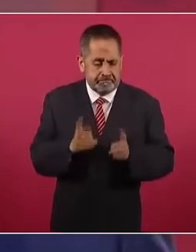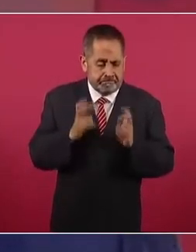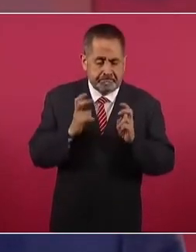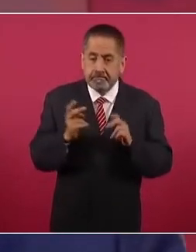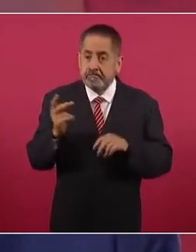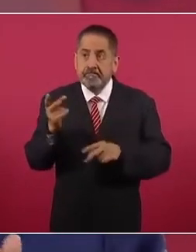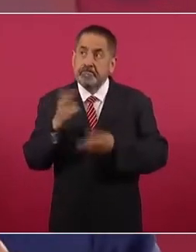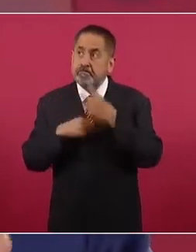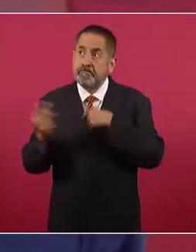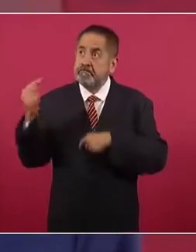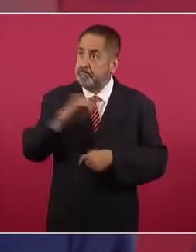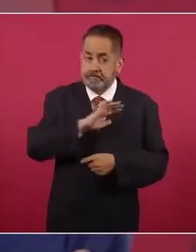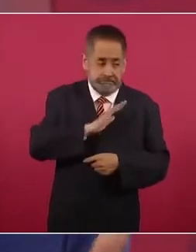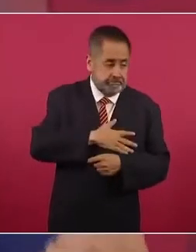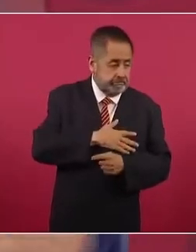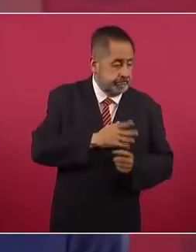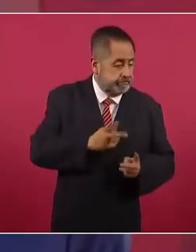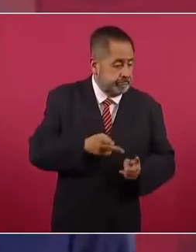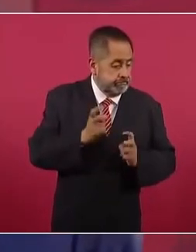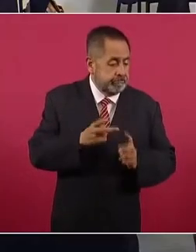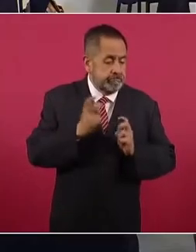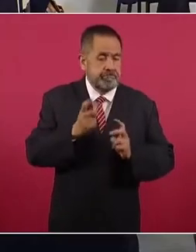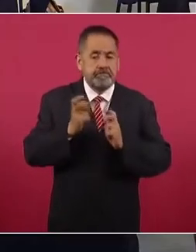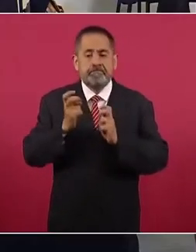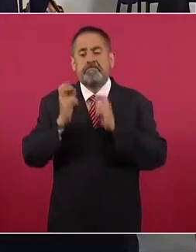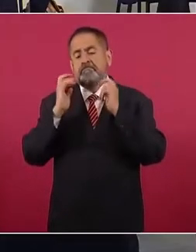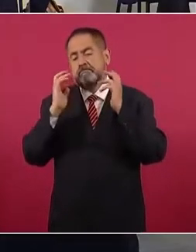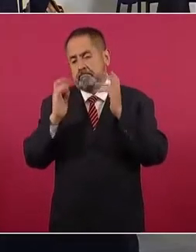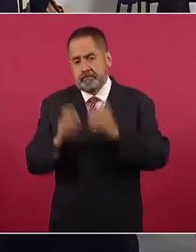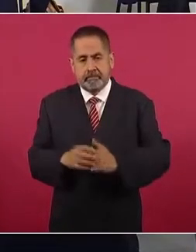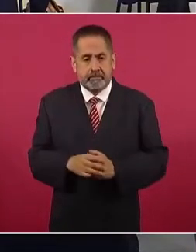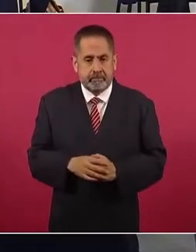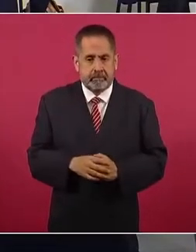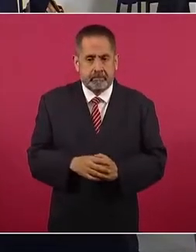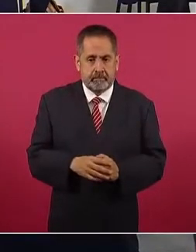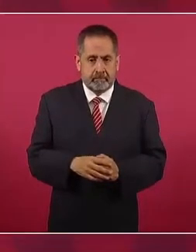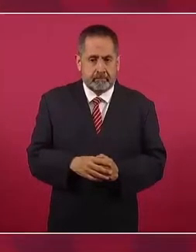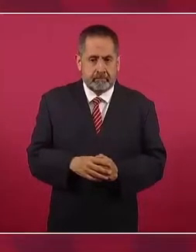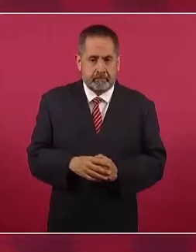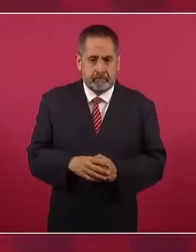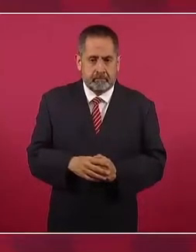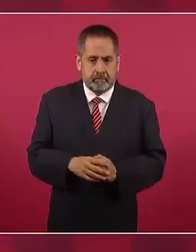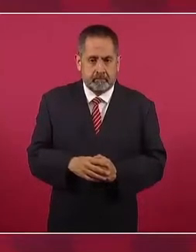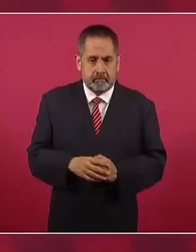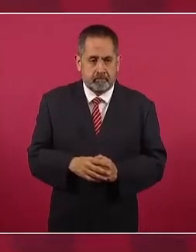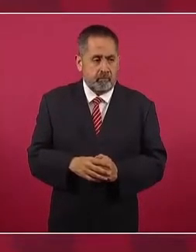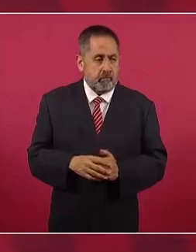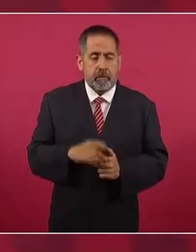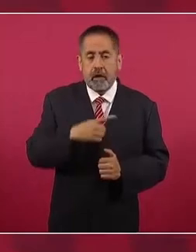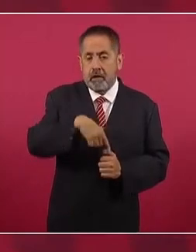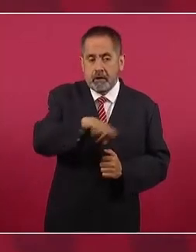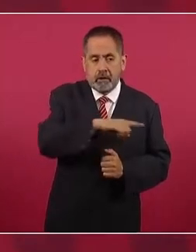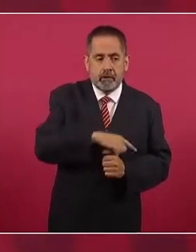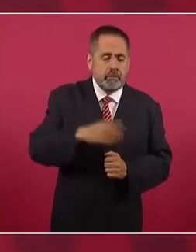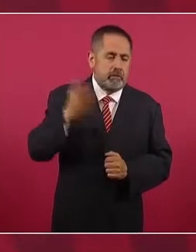se repartieron